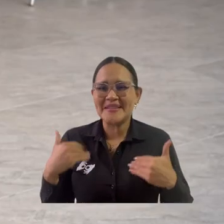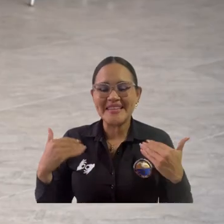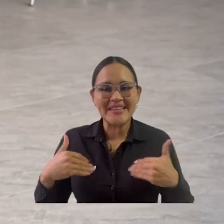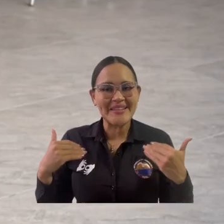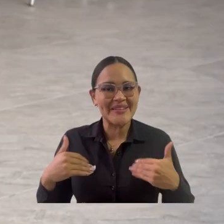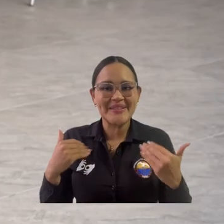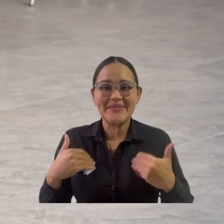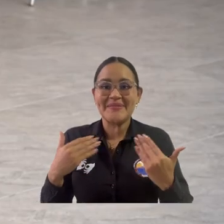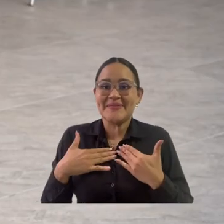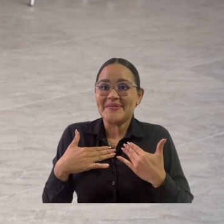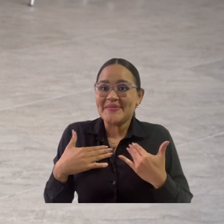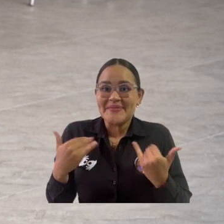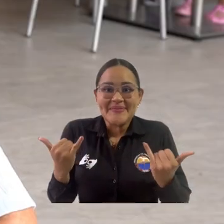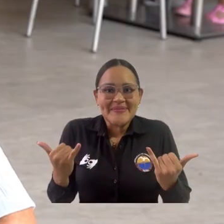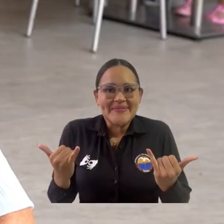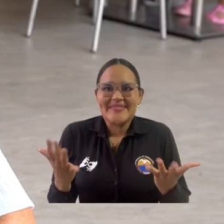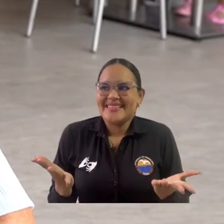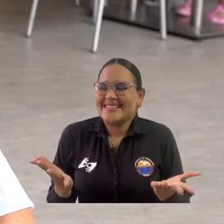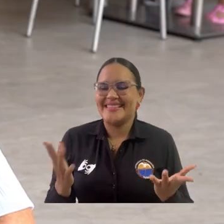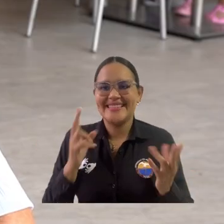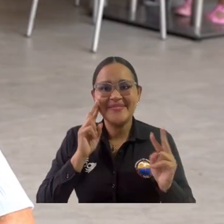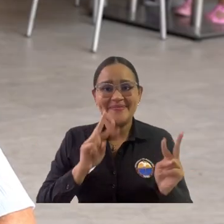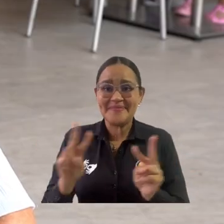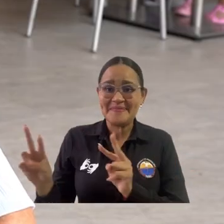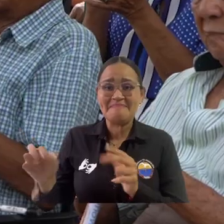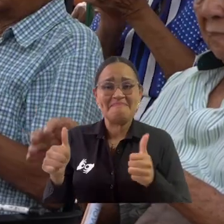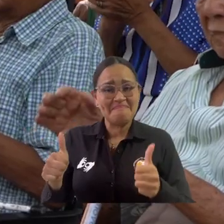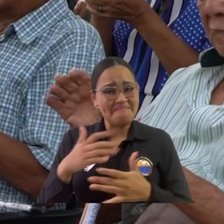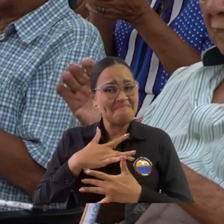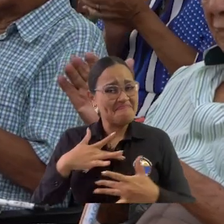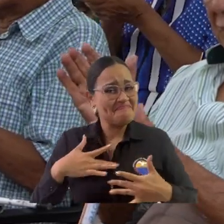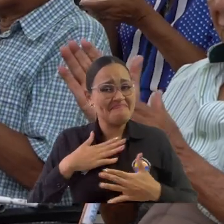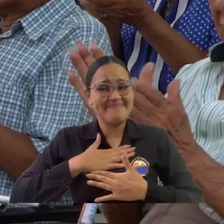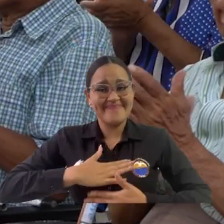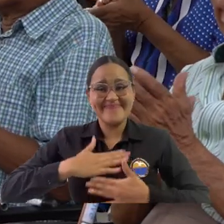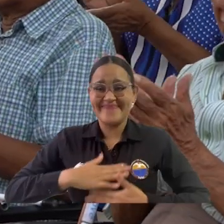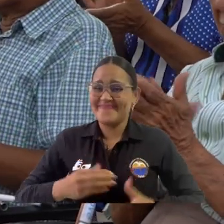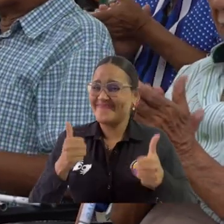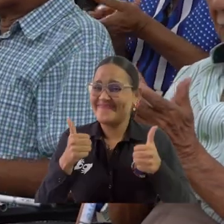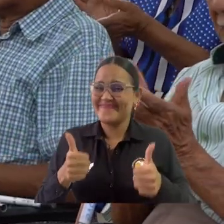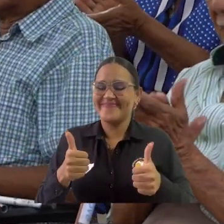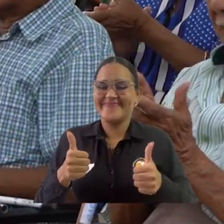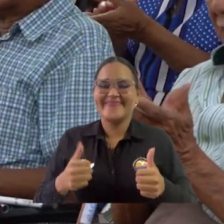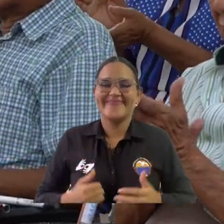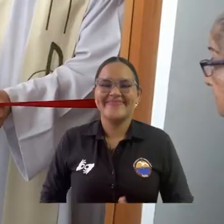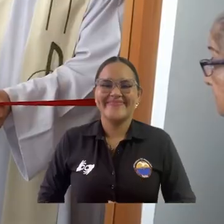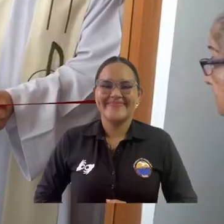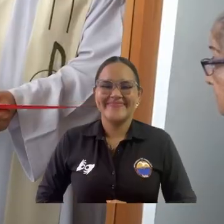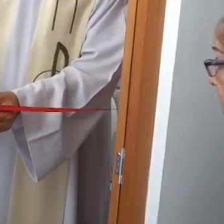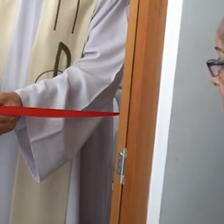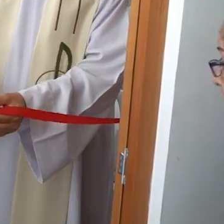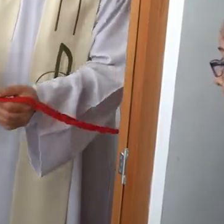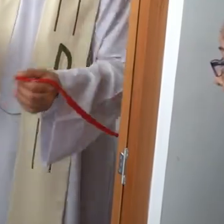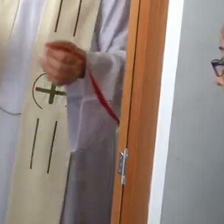Yo aquí me siento plena, hay un ambiente saludable aquí, en todos los aspectos.